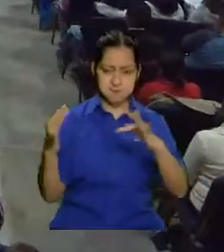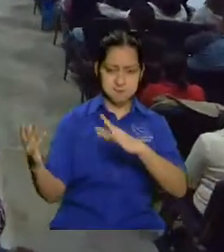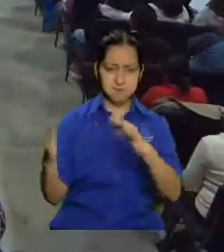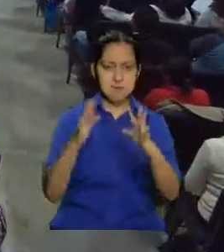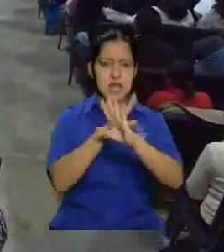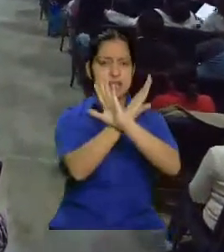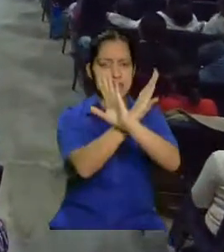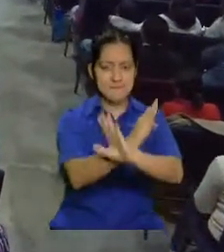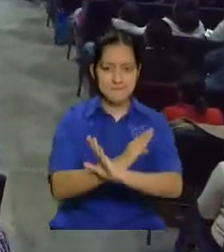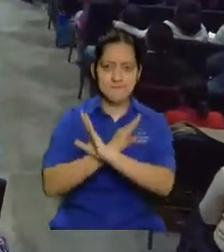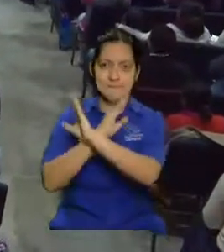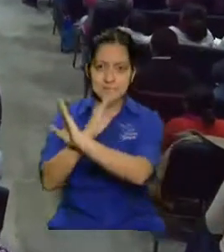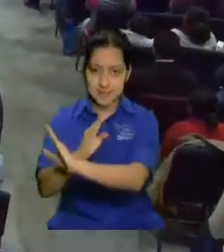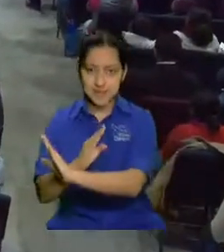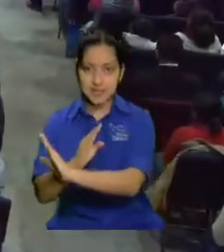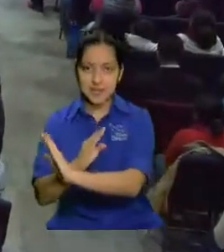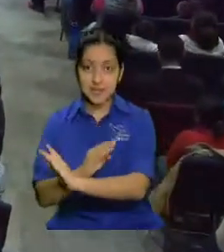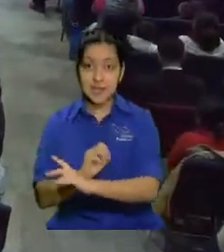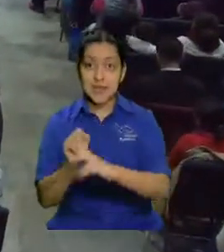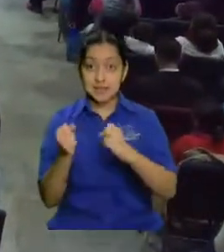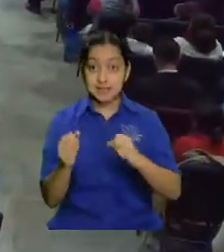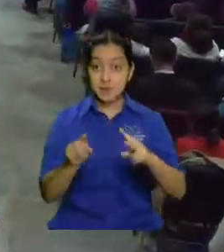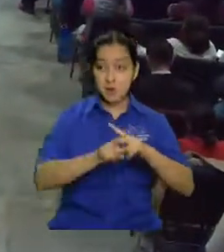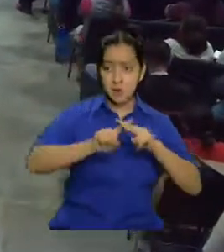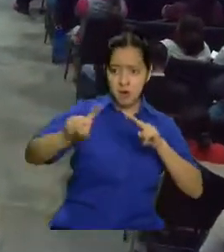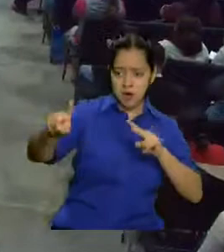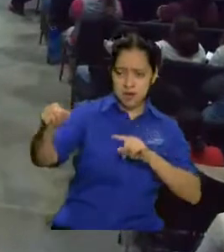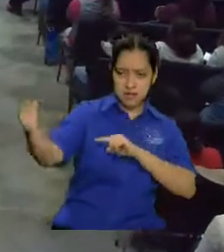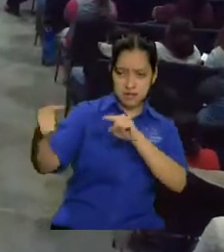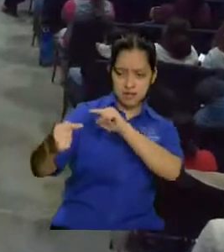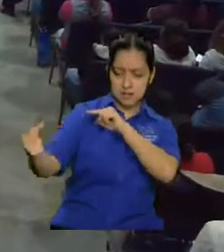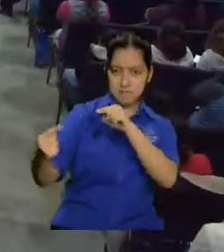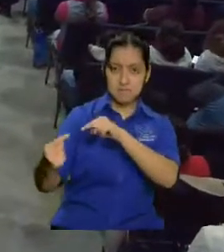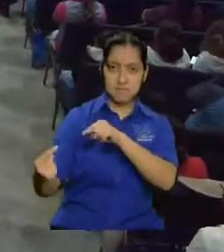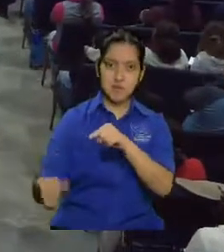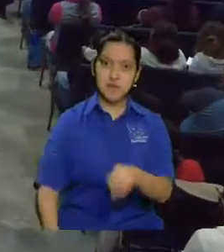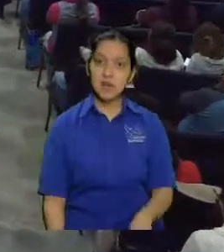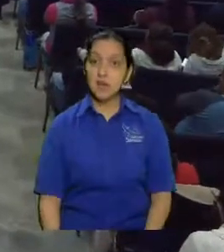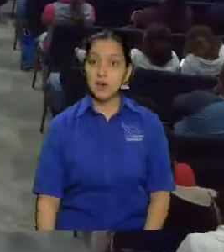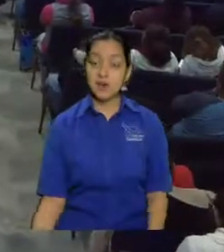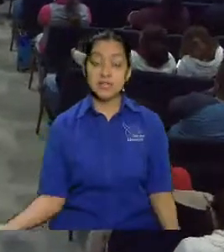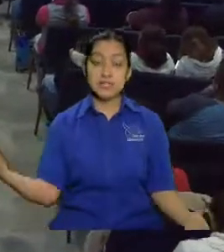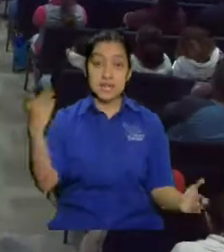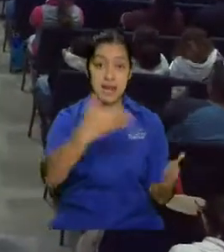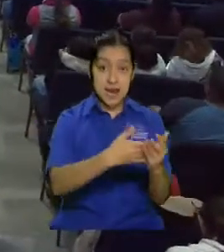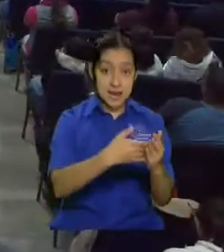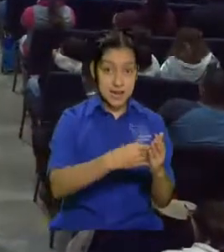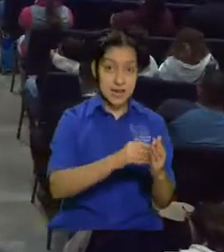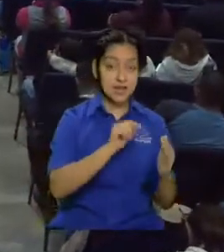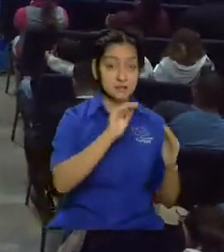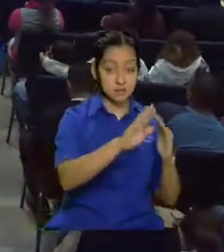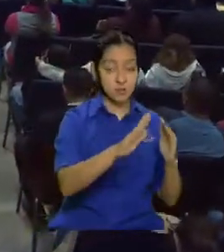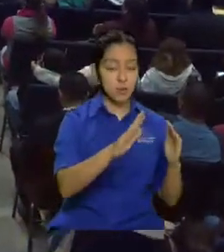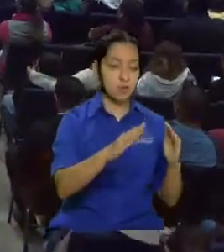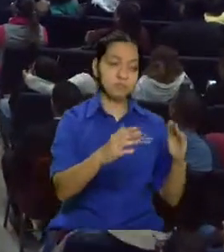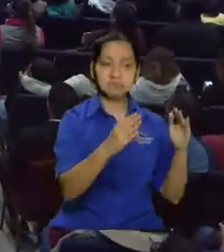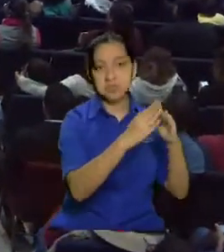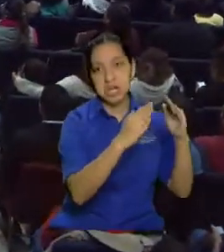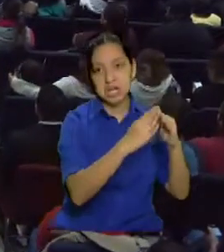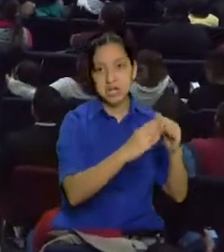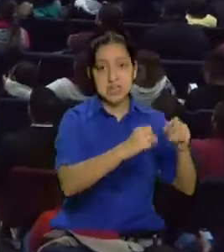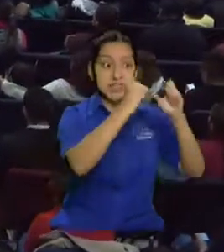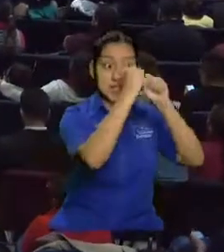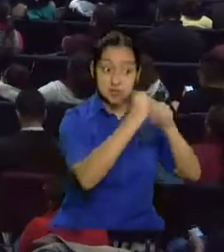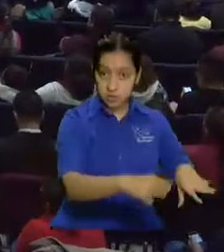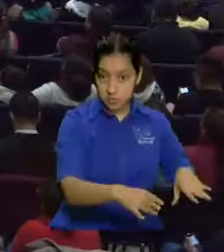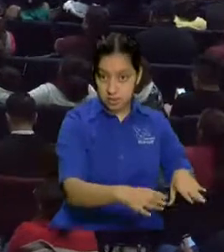confrontar hacer huir al diablo y llegar hasta la puerta de su guarida y destruirla